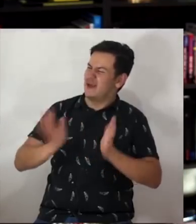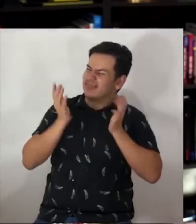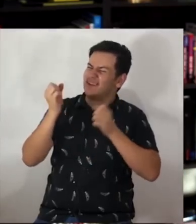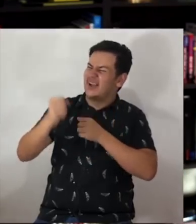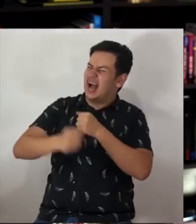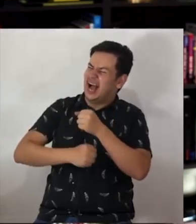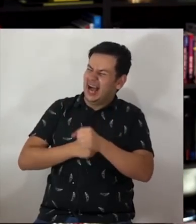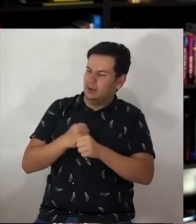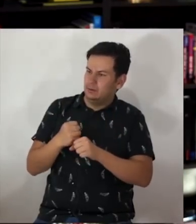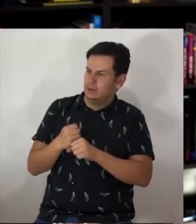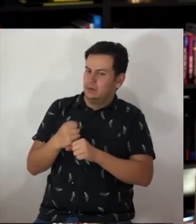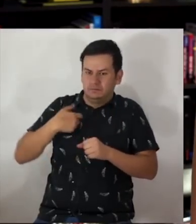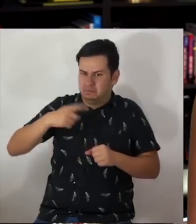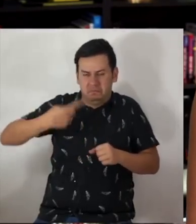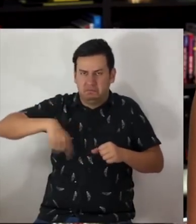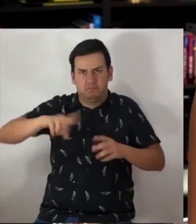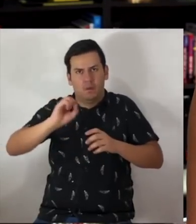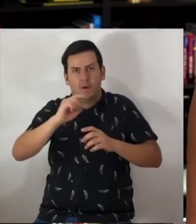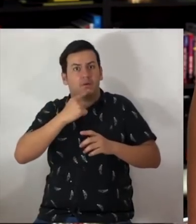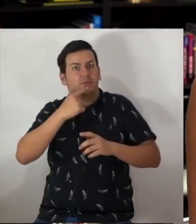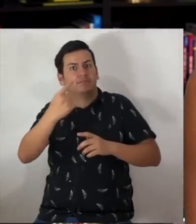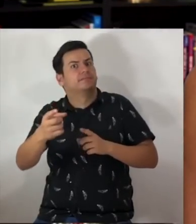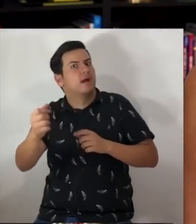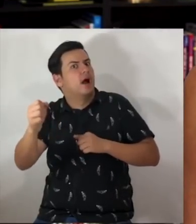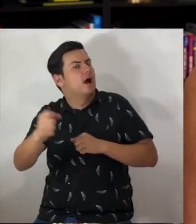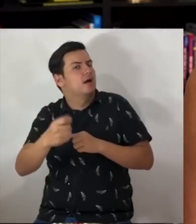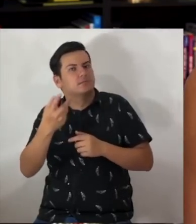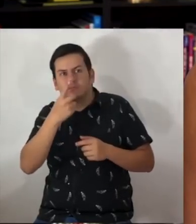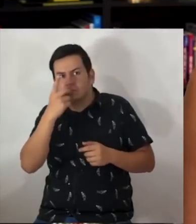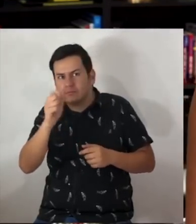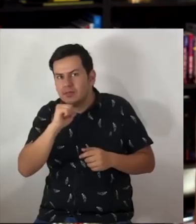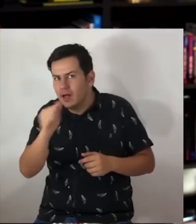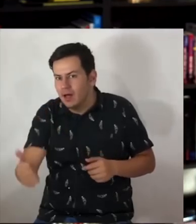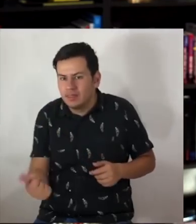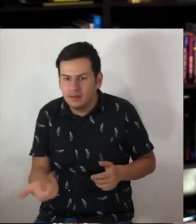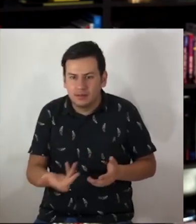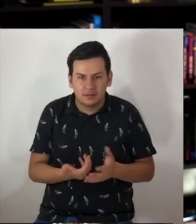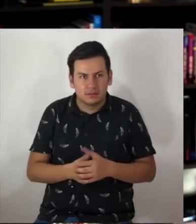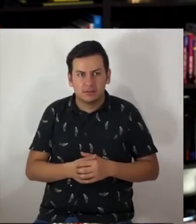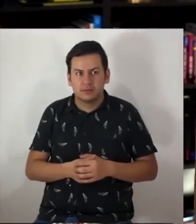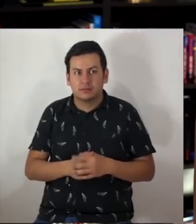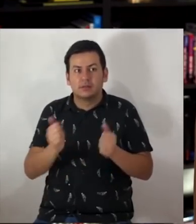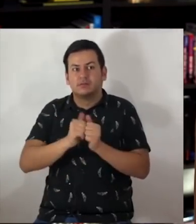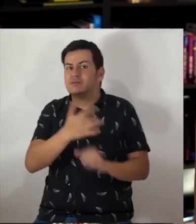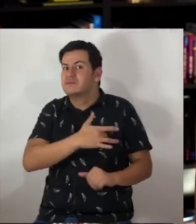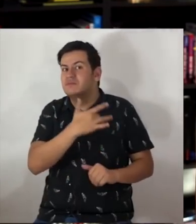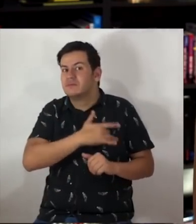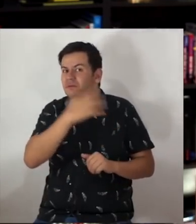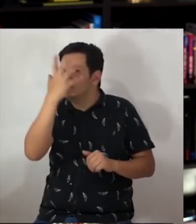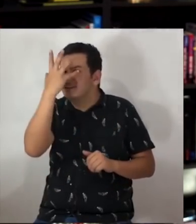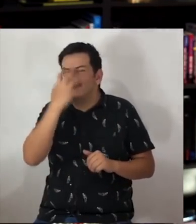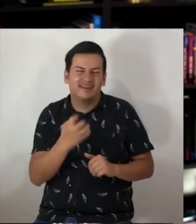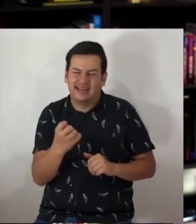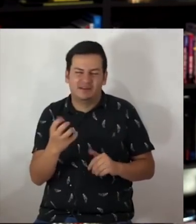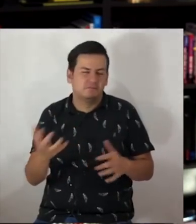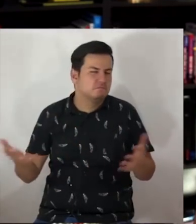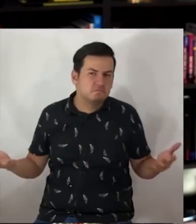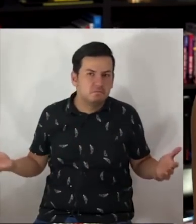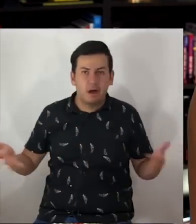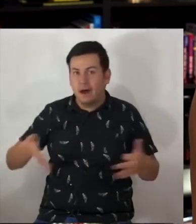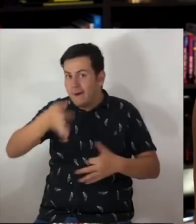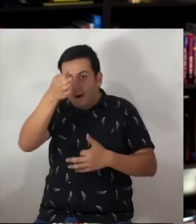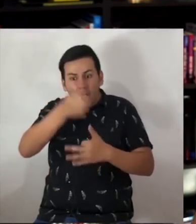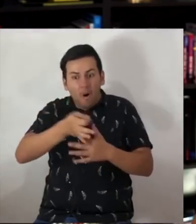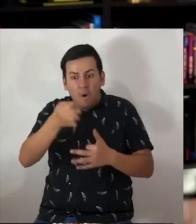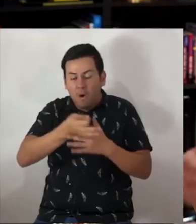pues en ese entonces no medimos nuestras palabras. Lo sé, pero no es para estar así de tristes y hornear